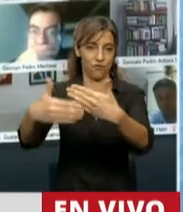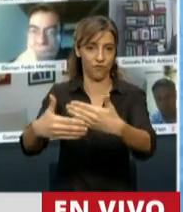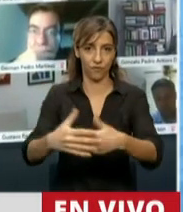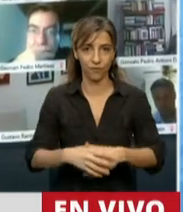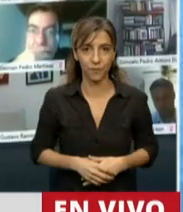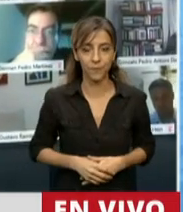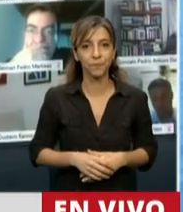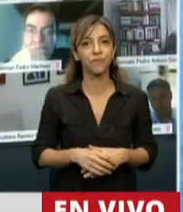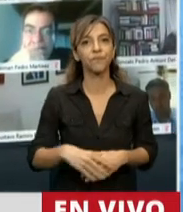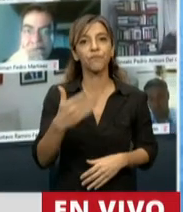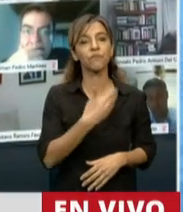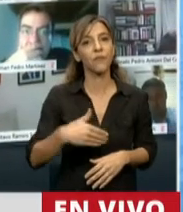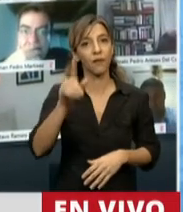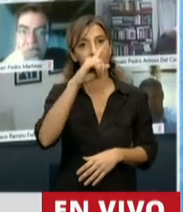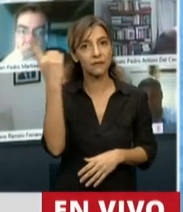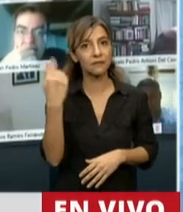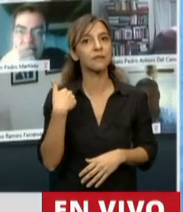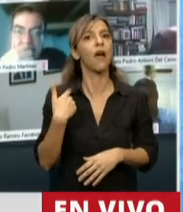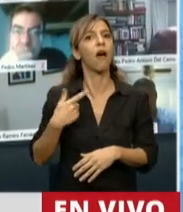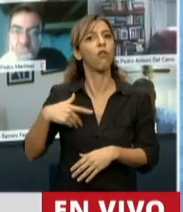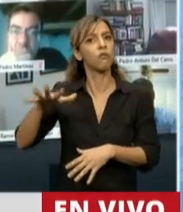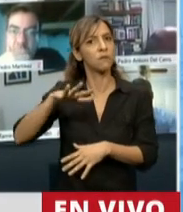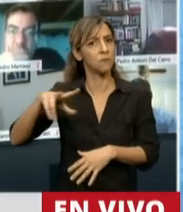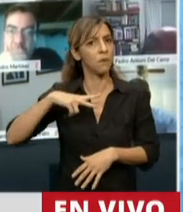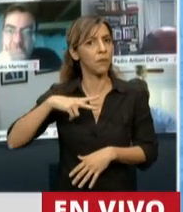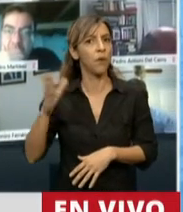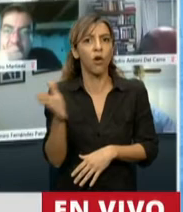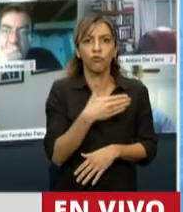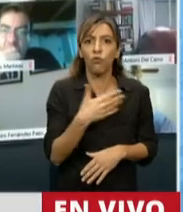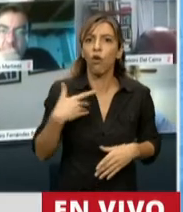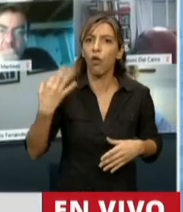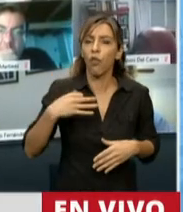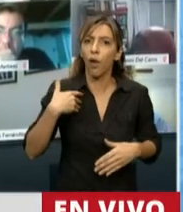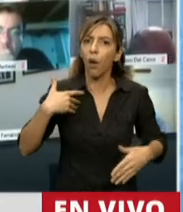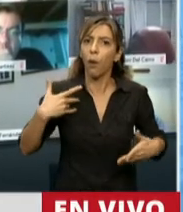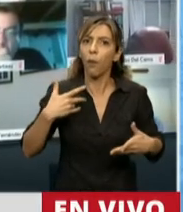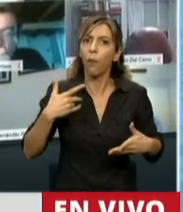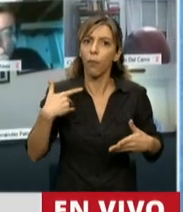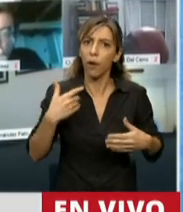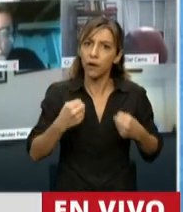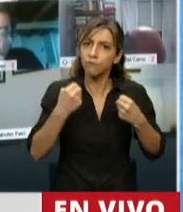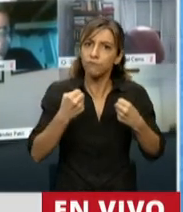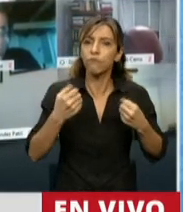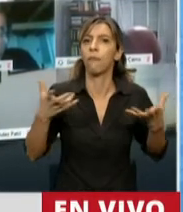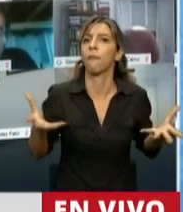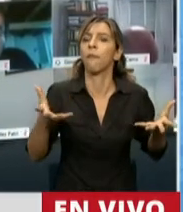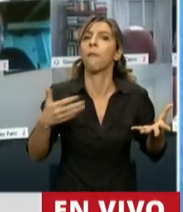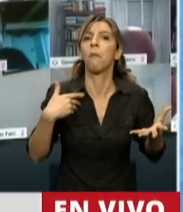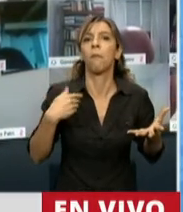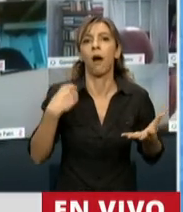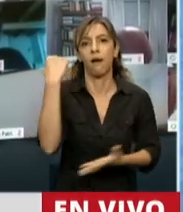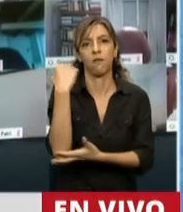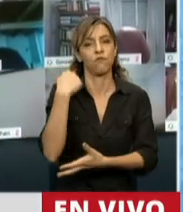deben contribuir a crear las condiciones necesarias para que una comunidad social y cada una de las partes componentes